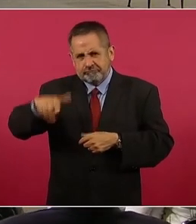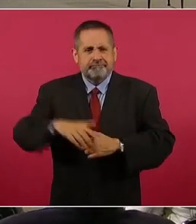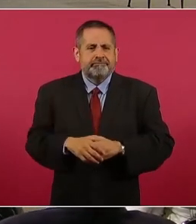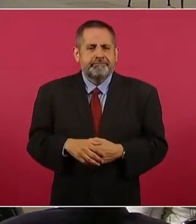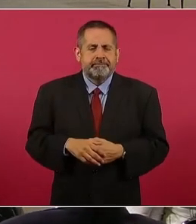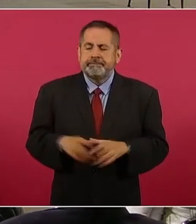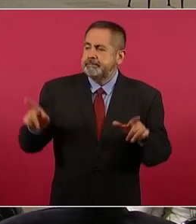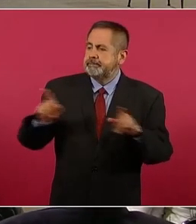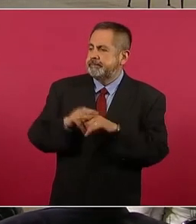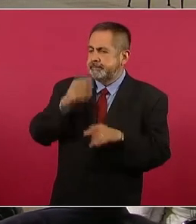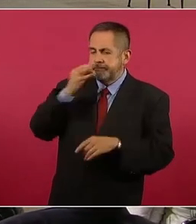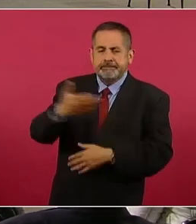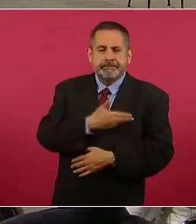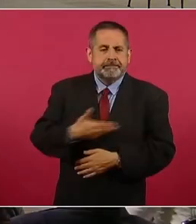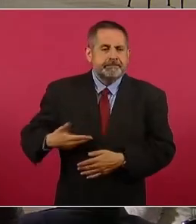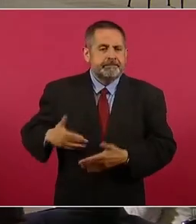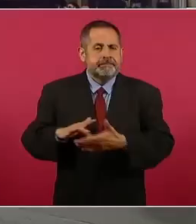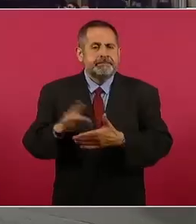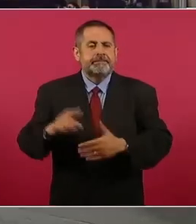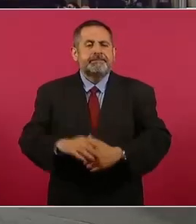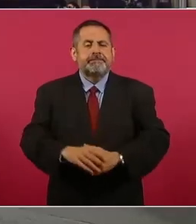cuanto, señor presidente. Muchas gracias.